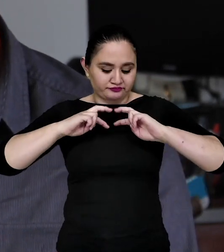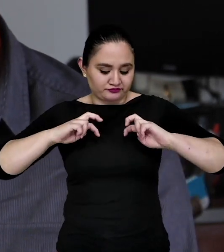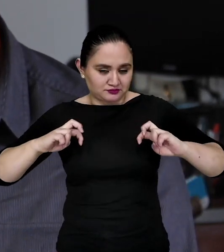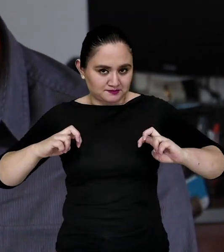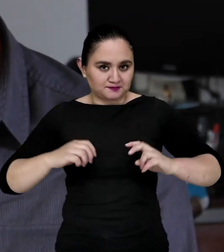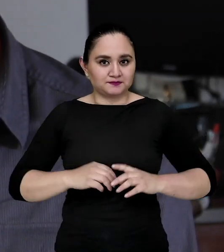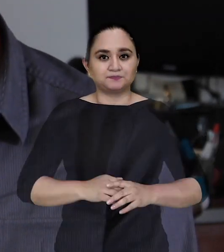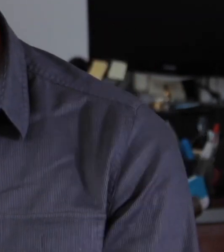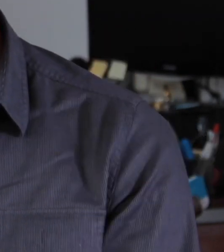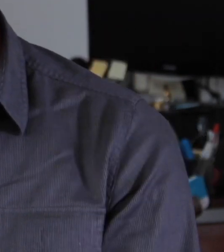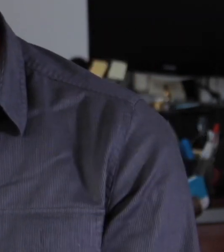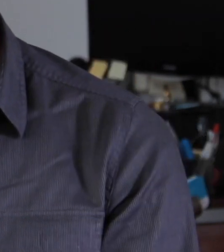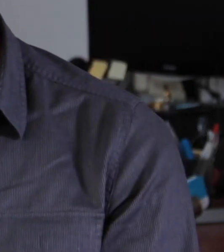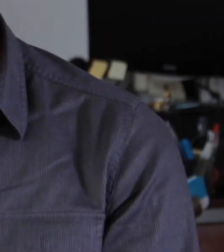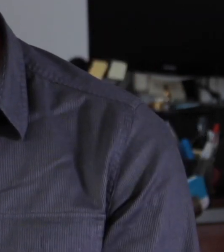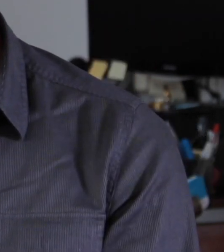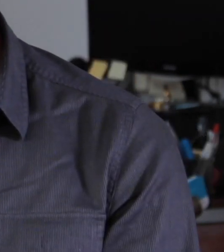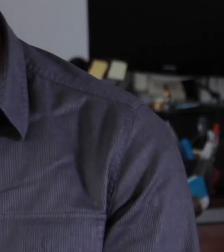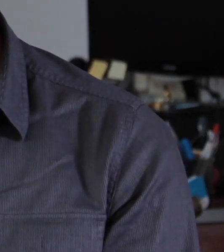primera mano en la investigación.